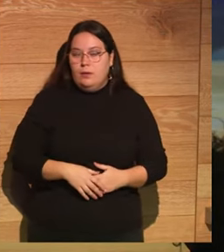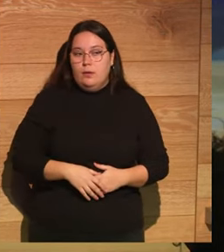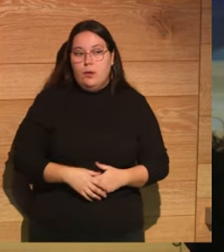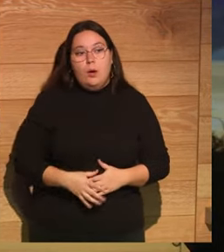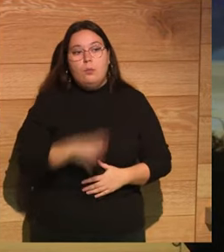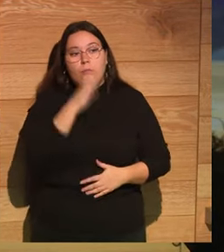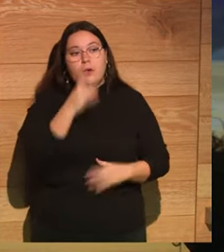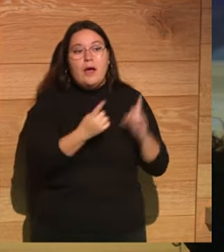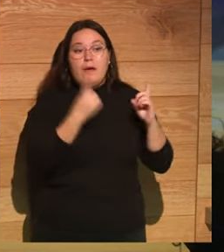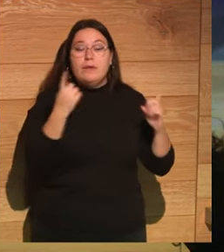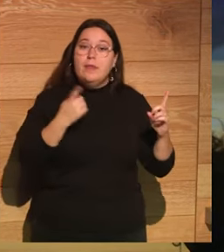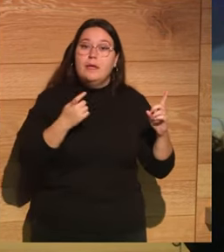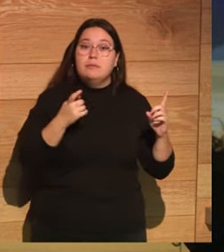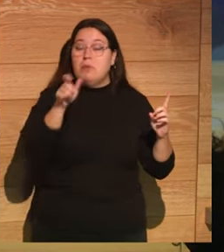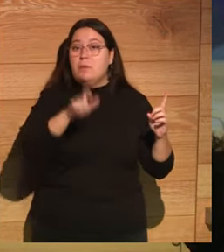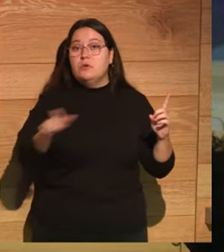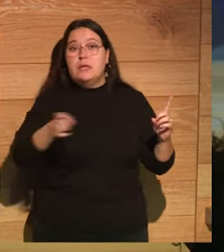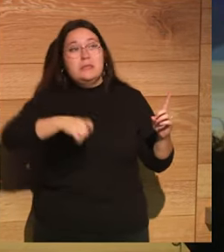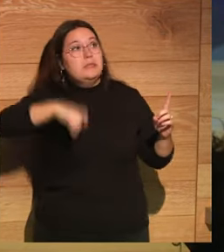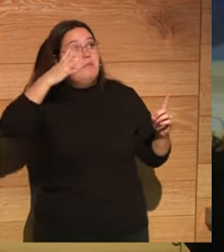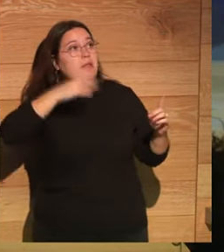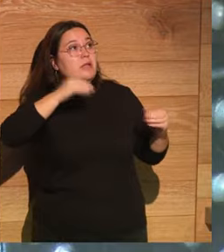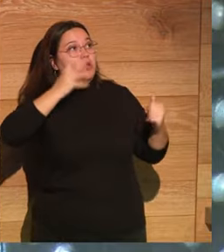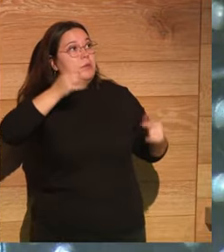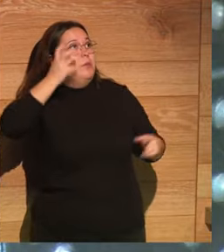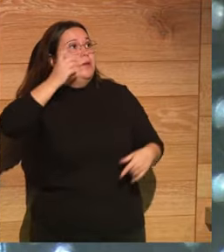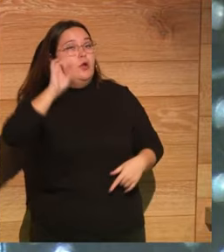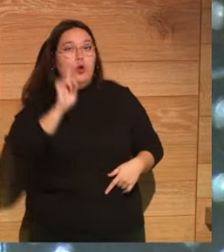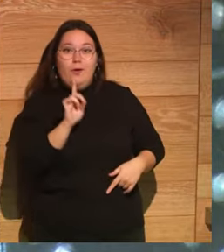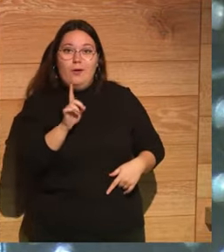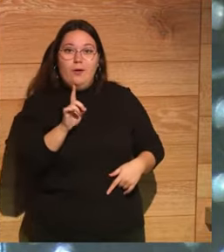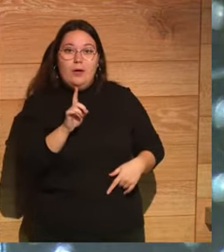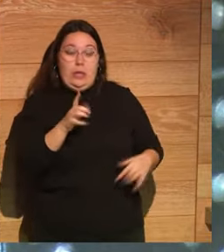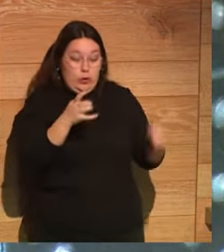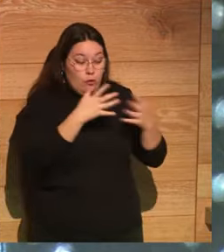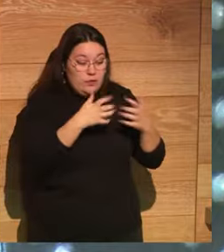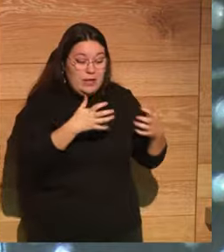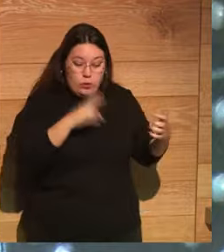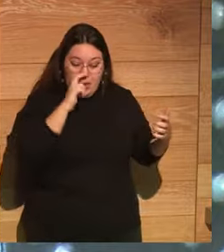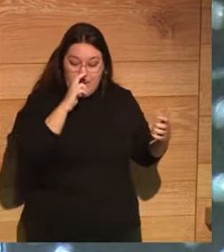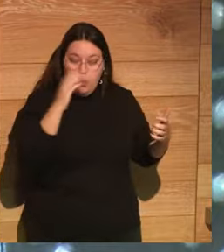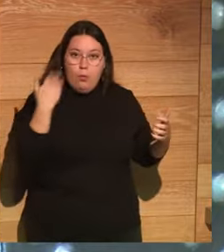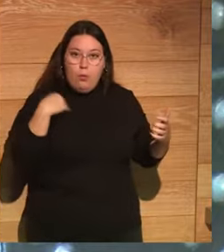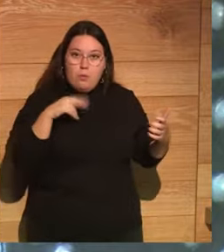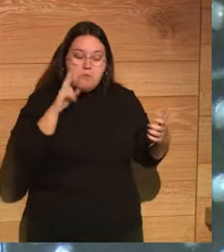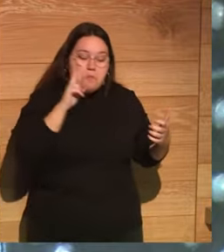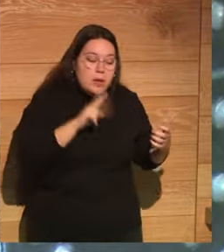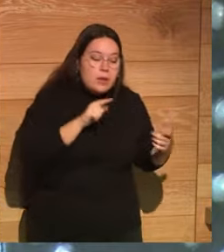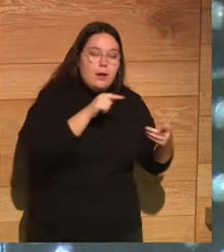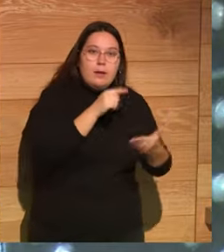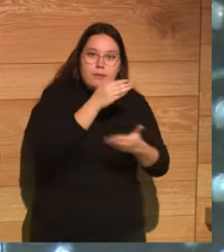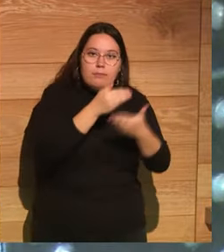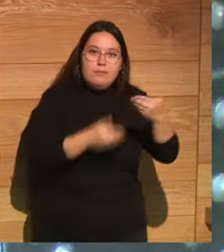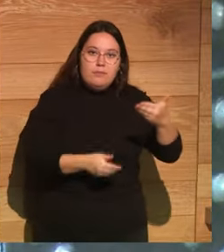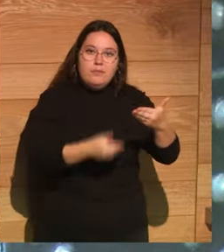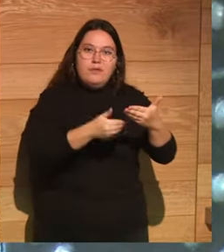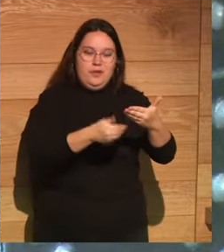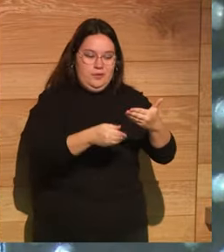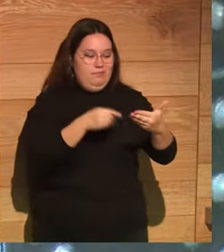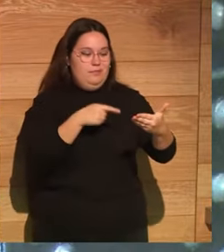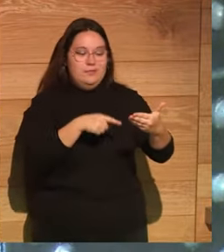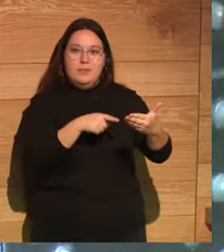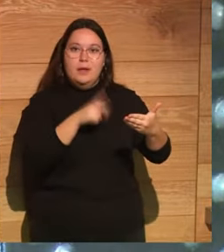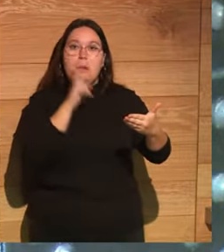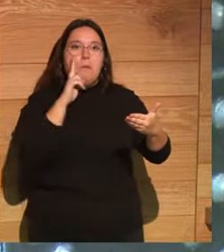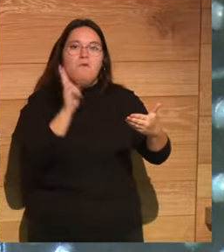no es que nadie se invente actualmente esa historia, es que consulta un texto muy antiguo y se encuentra ahí un relato y lo